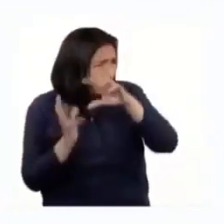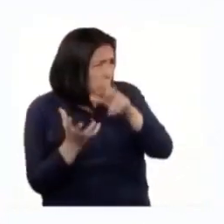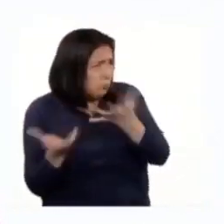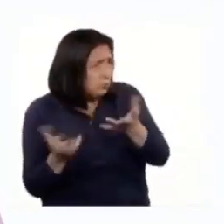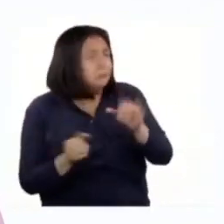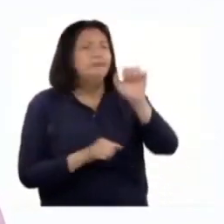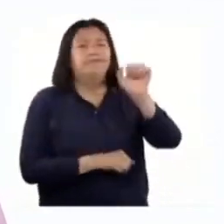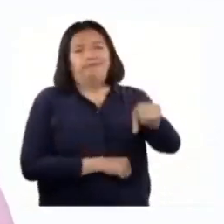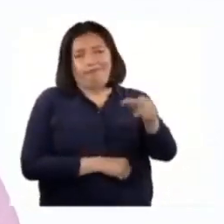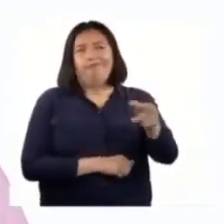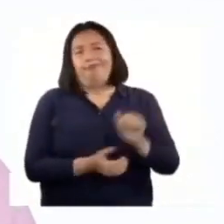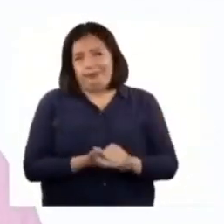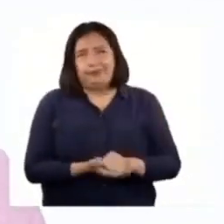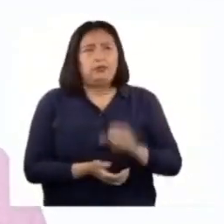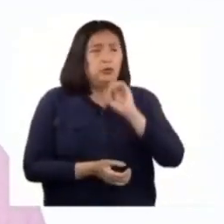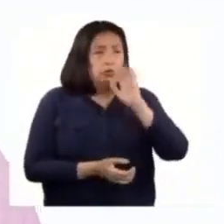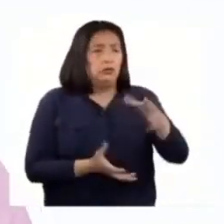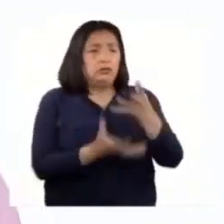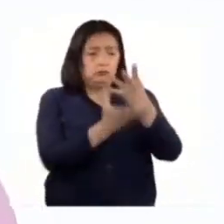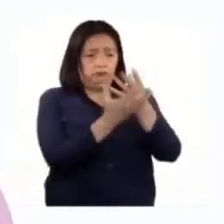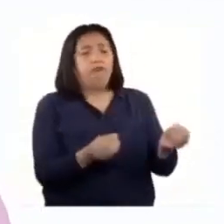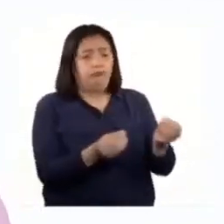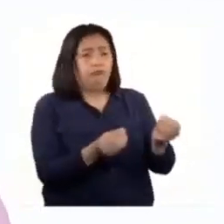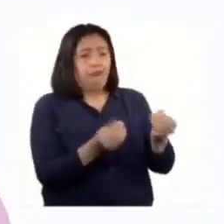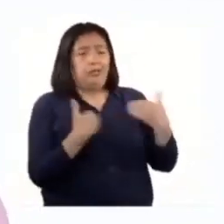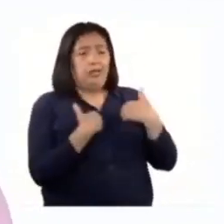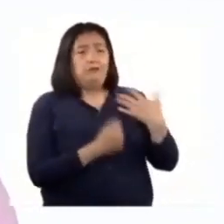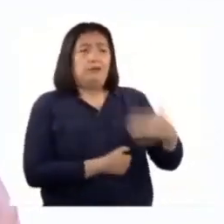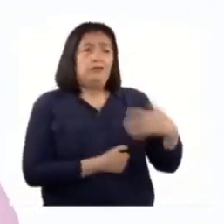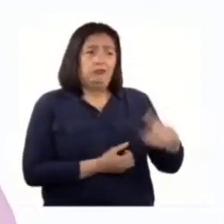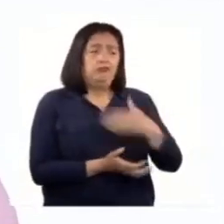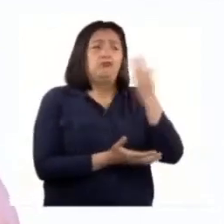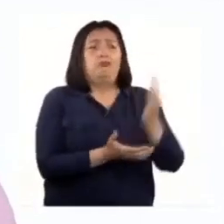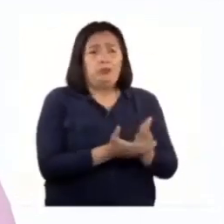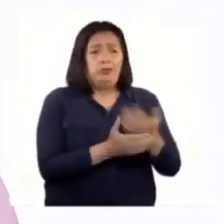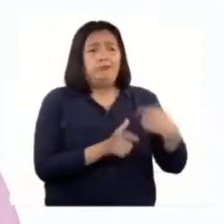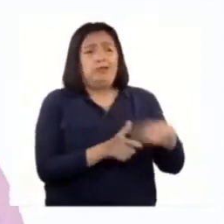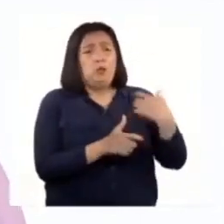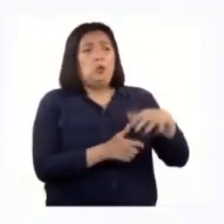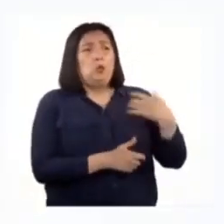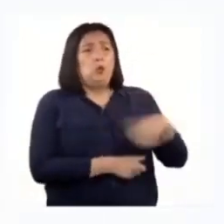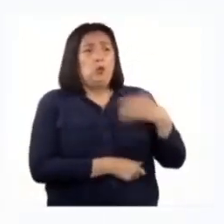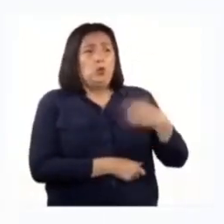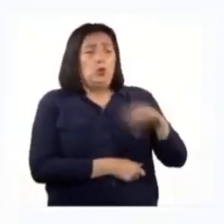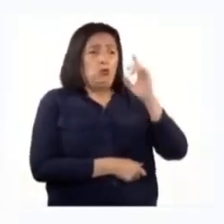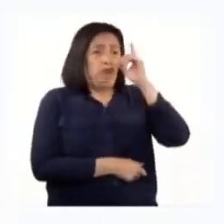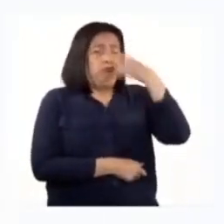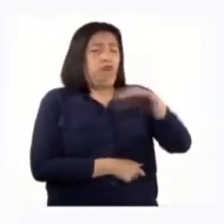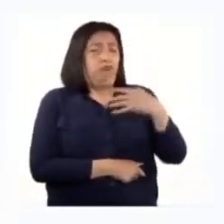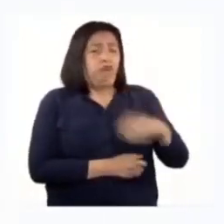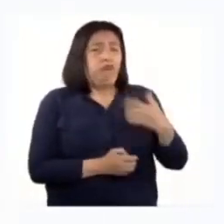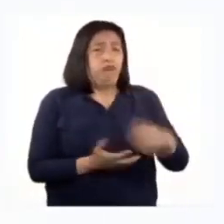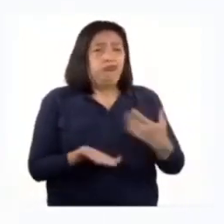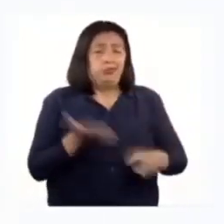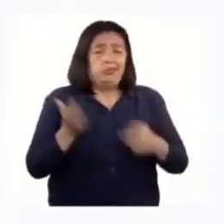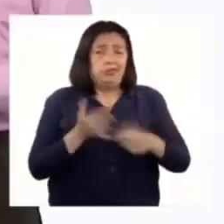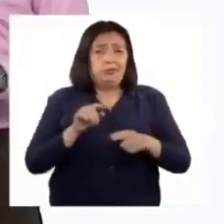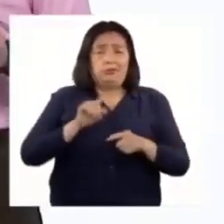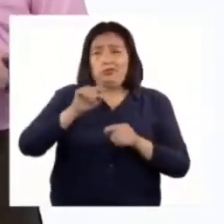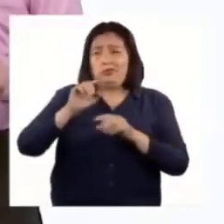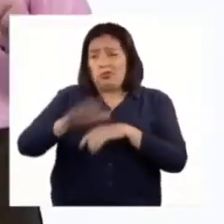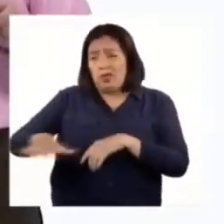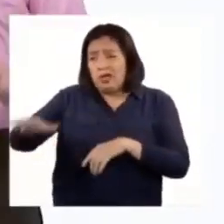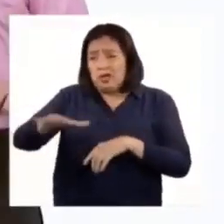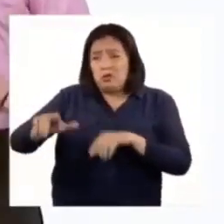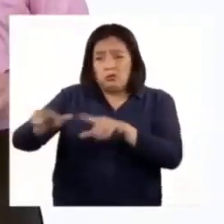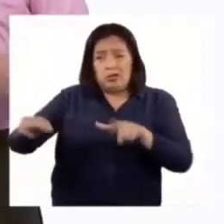cual lo mencionas Patricia, la extinción realmente es un problema muy grave que está afectando ecosistemas completos.